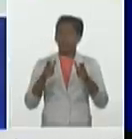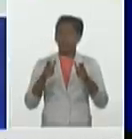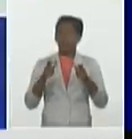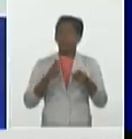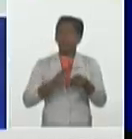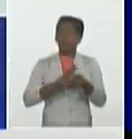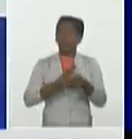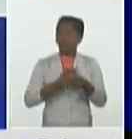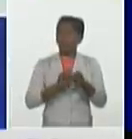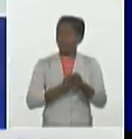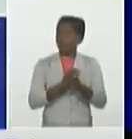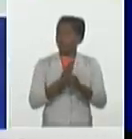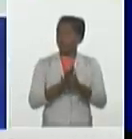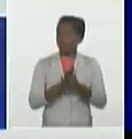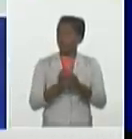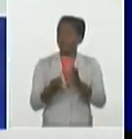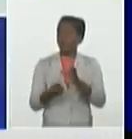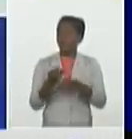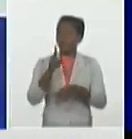189